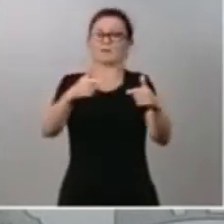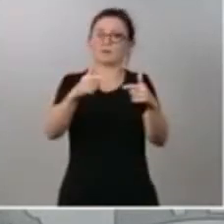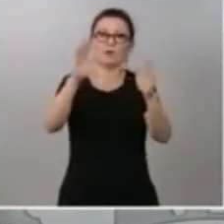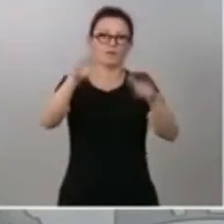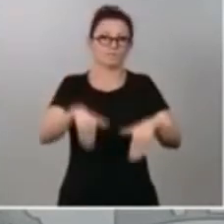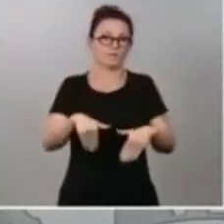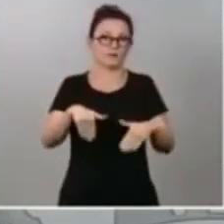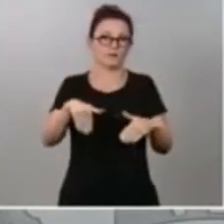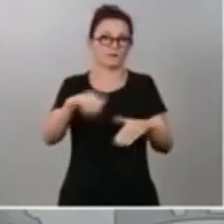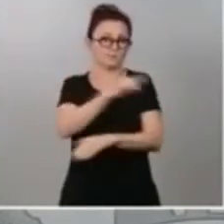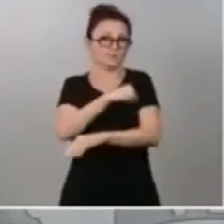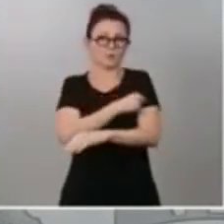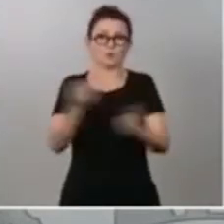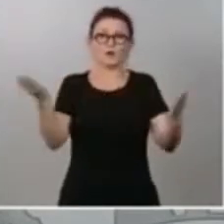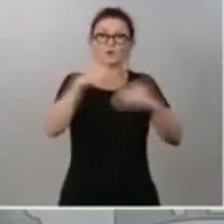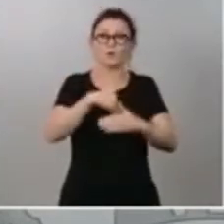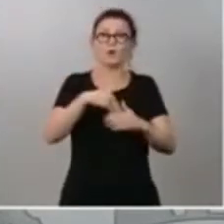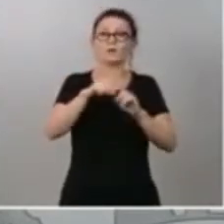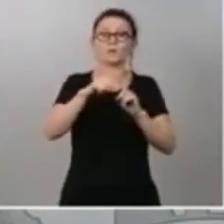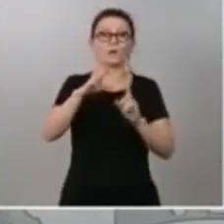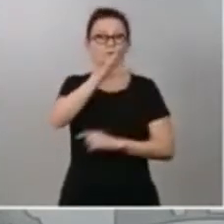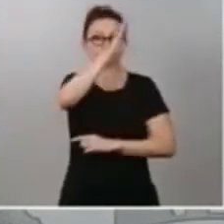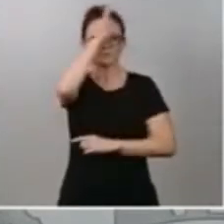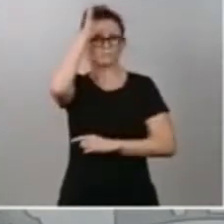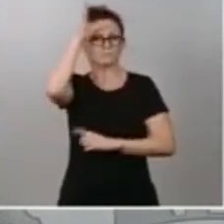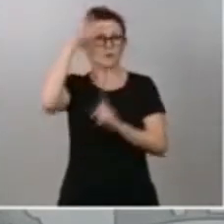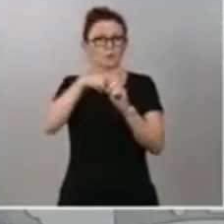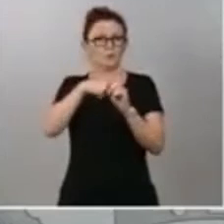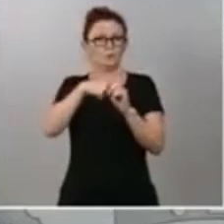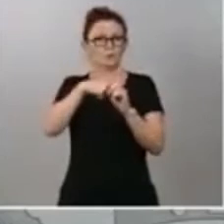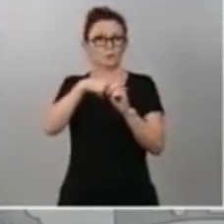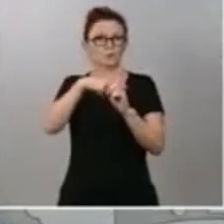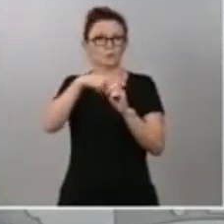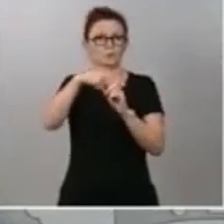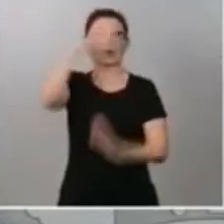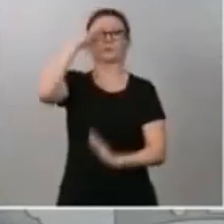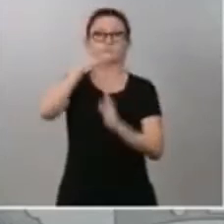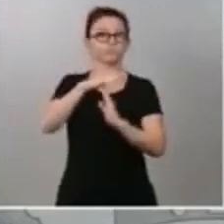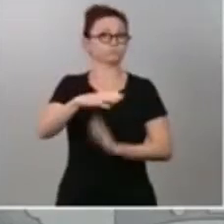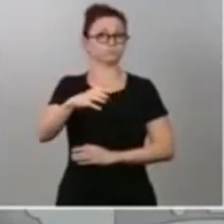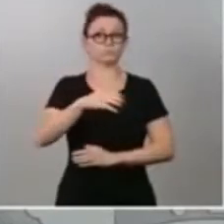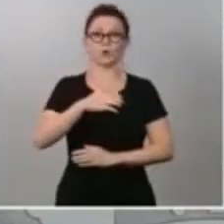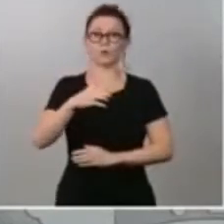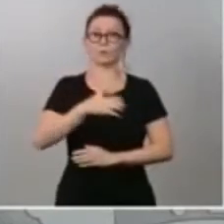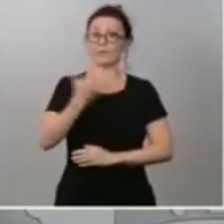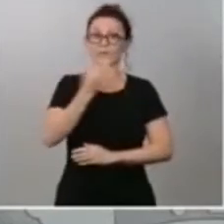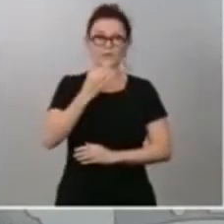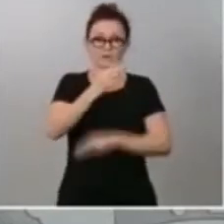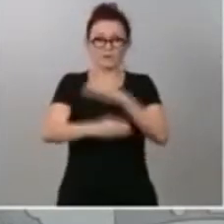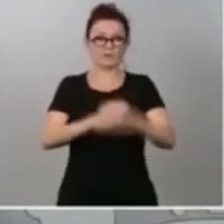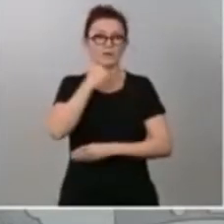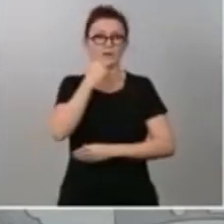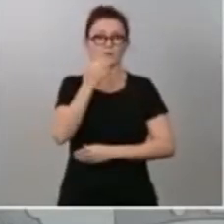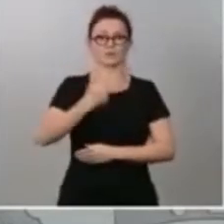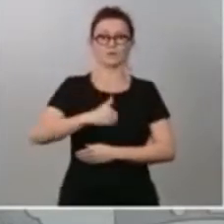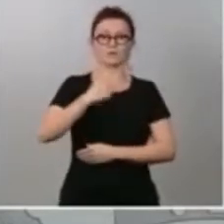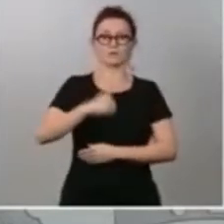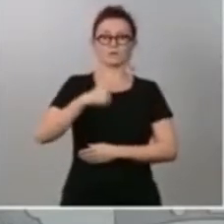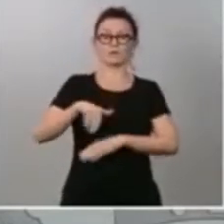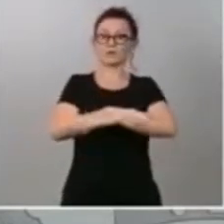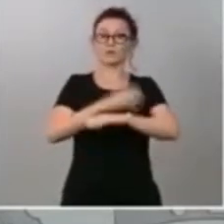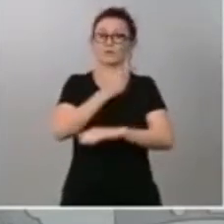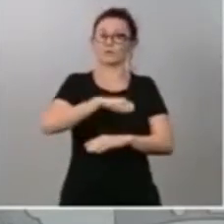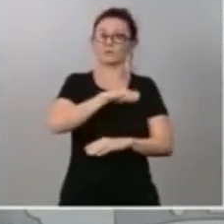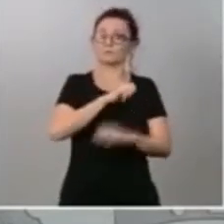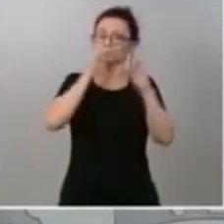subiendo y solo nos queda detenerlo. Estamos a tiempo de hacerlo. Esa es la convicción del Gobierno de España, generando unas condiciones favorables